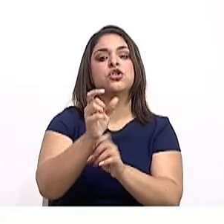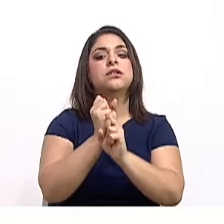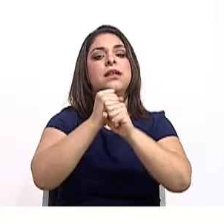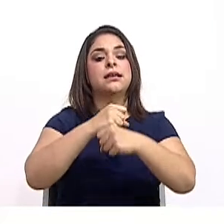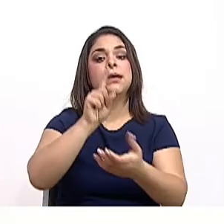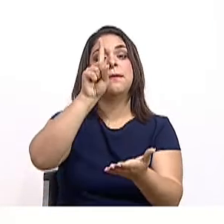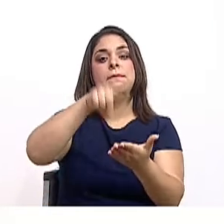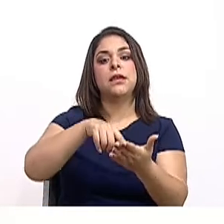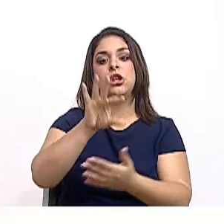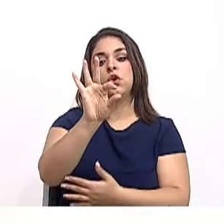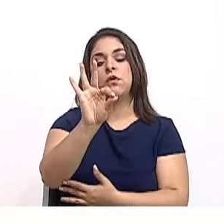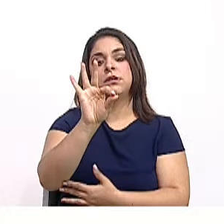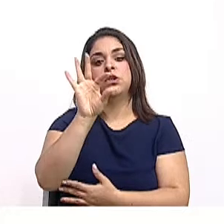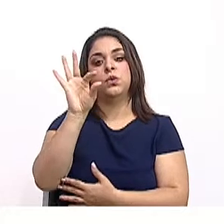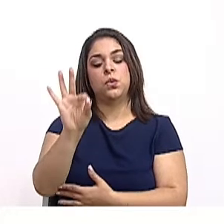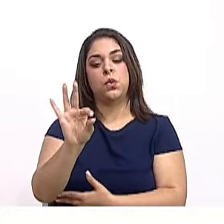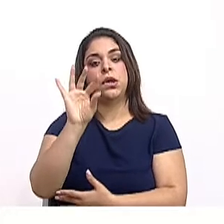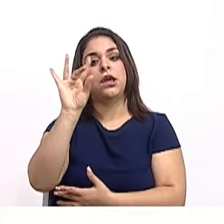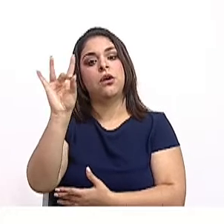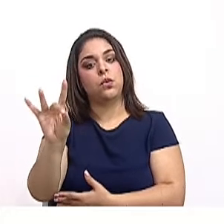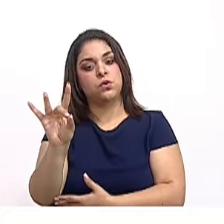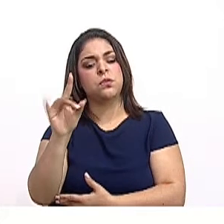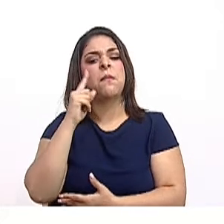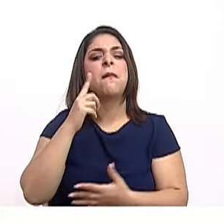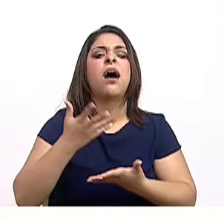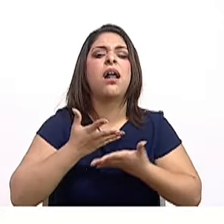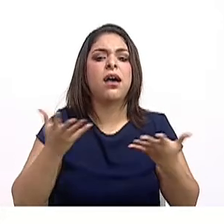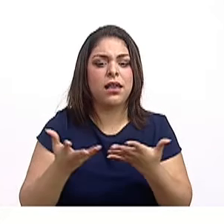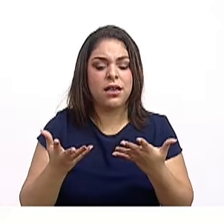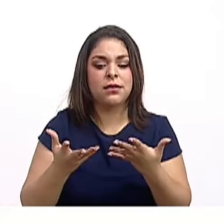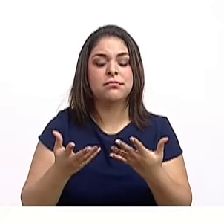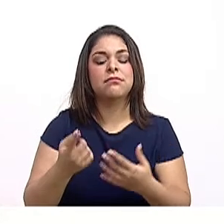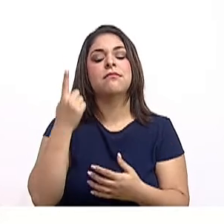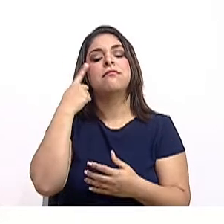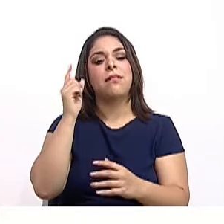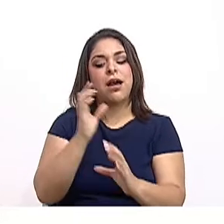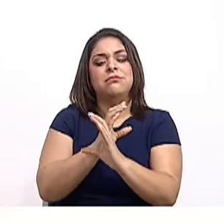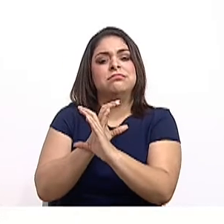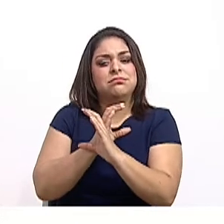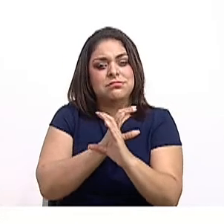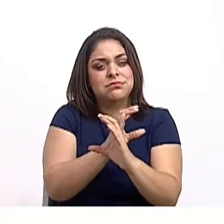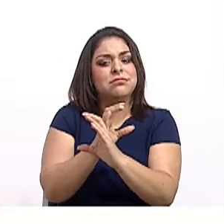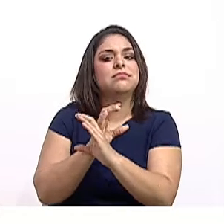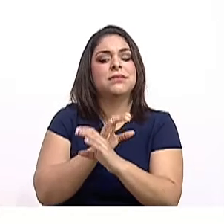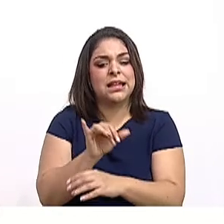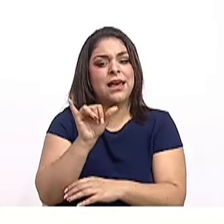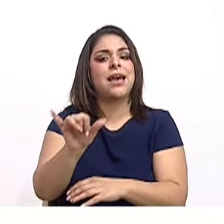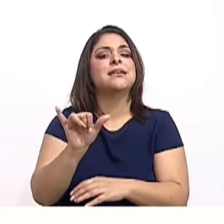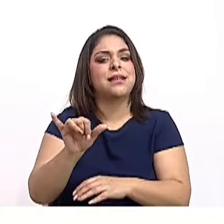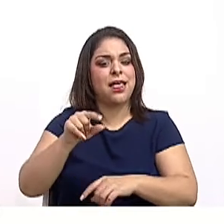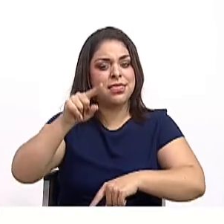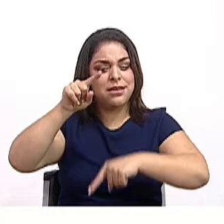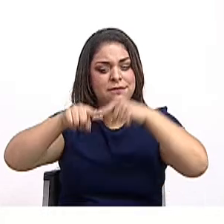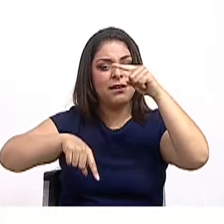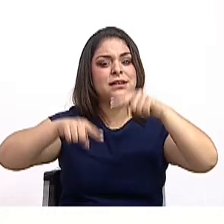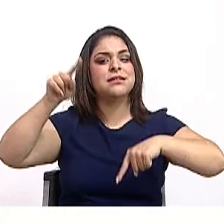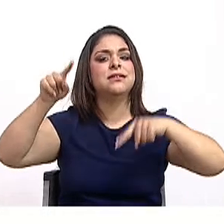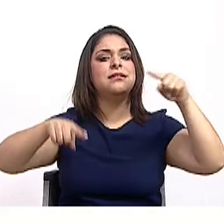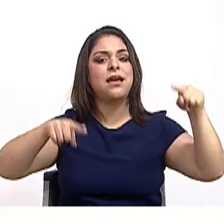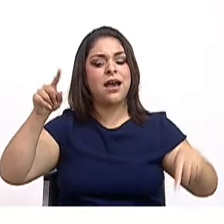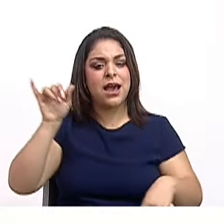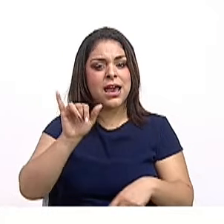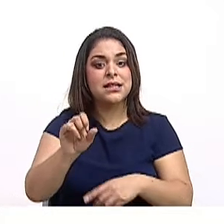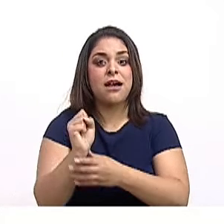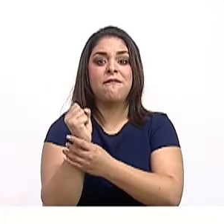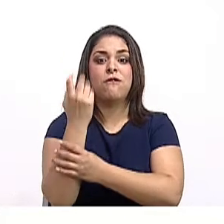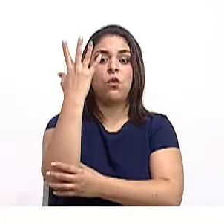1998. ¿Para qué? Para la preservación de esa diversidad de esos, de esa